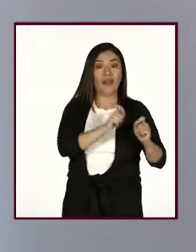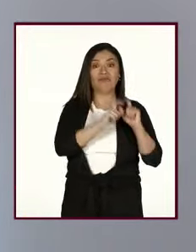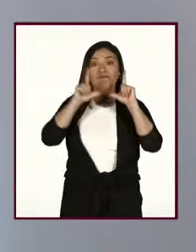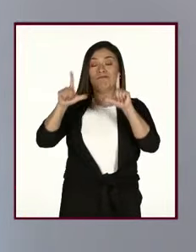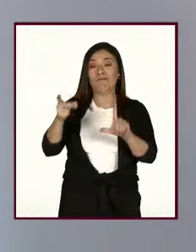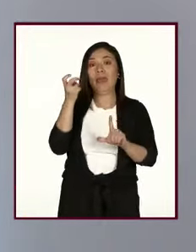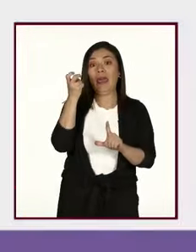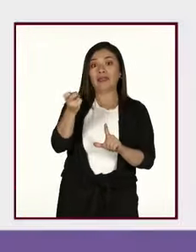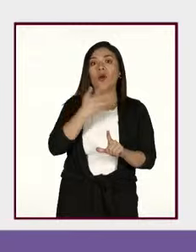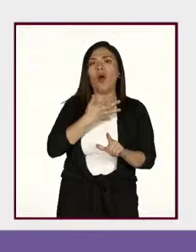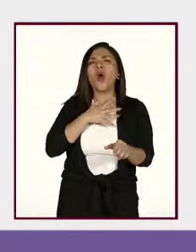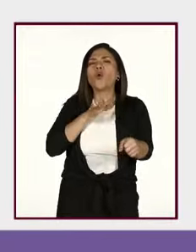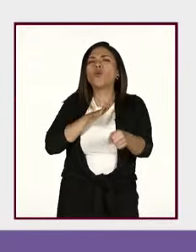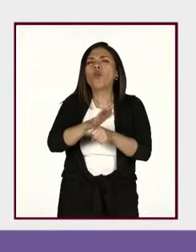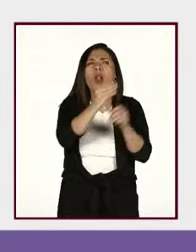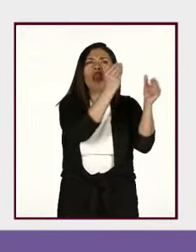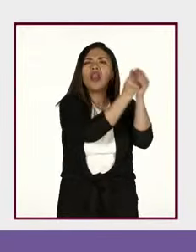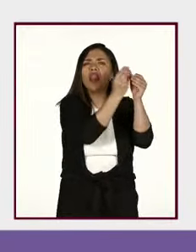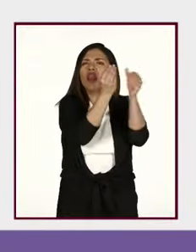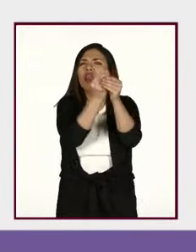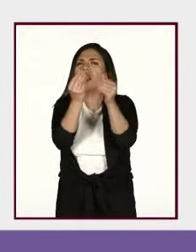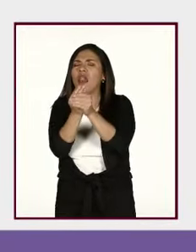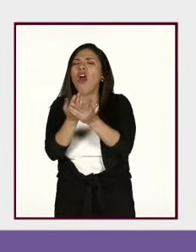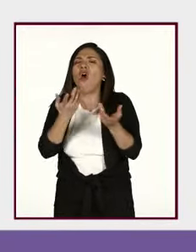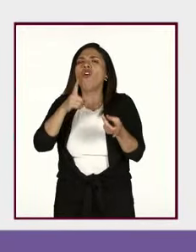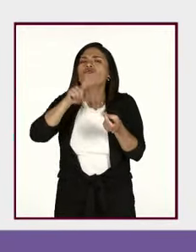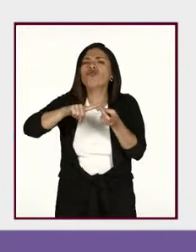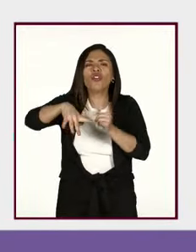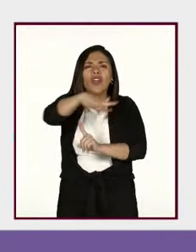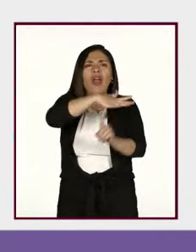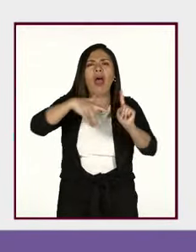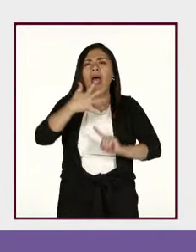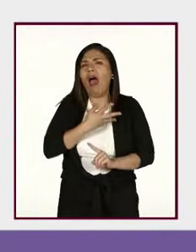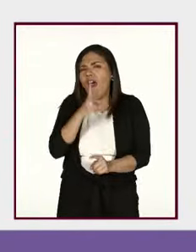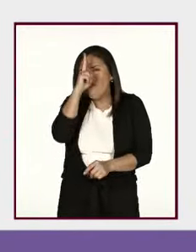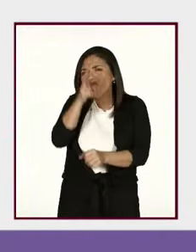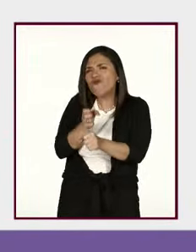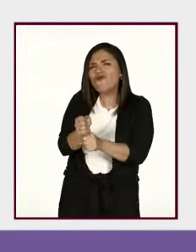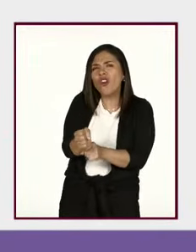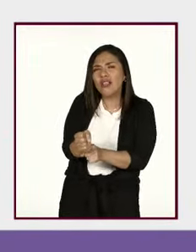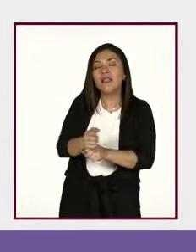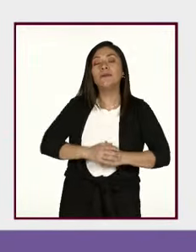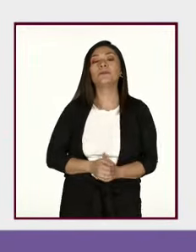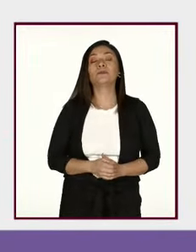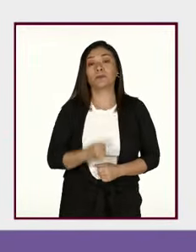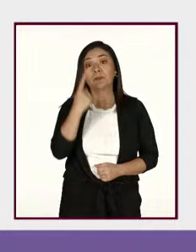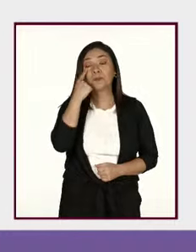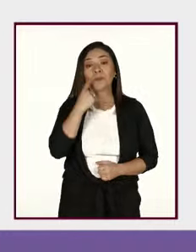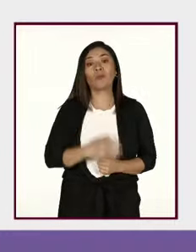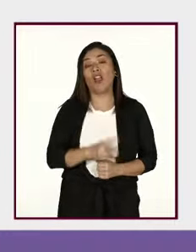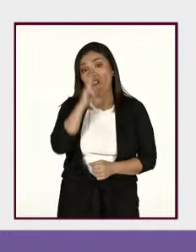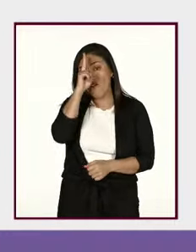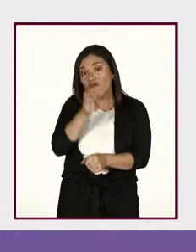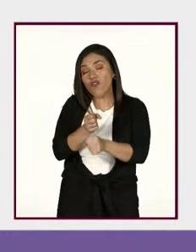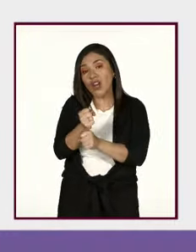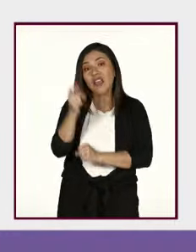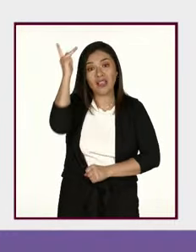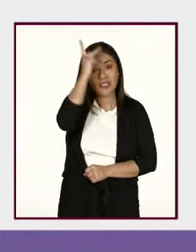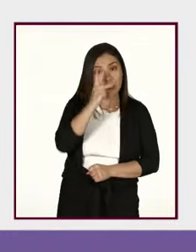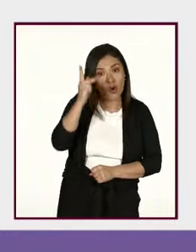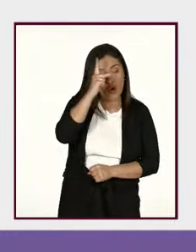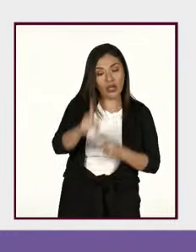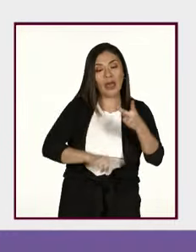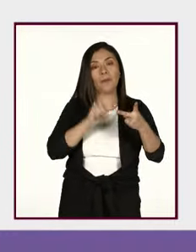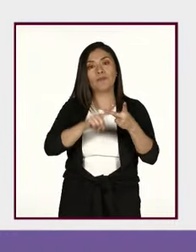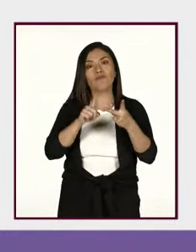podrán ver los tipos y los ámbitos de violencia. Tenemos la violencia psicológica, la